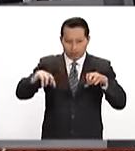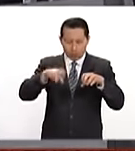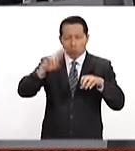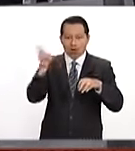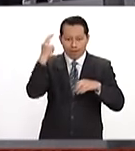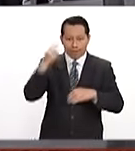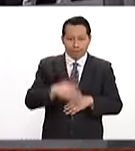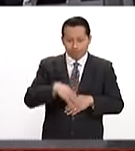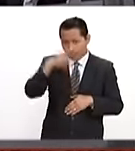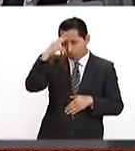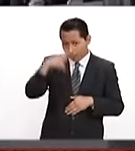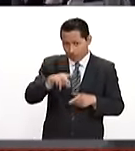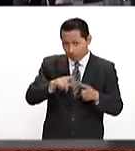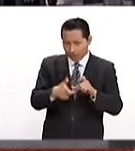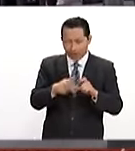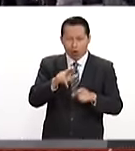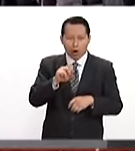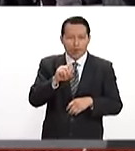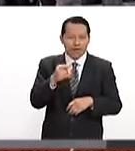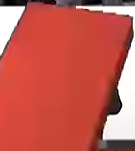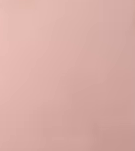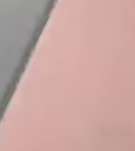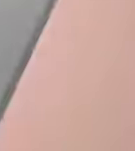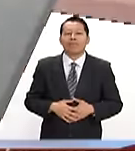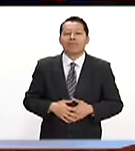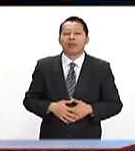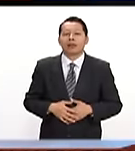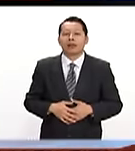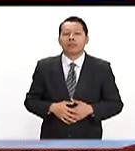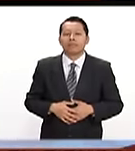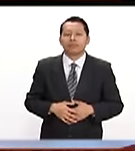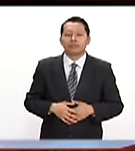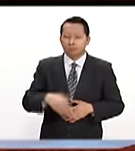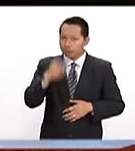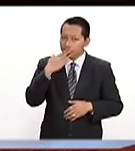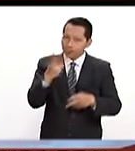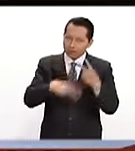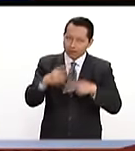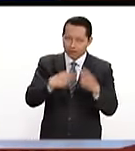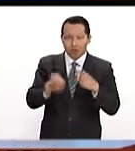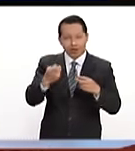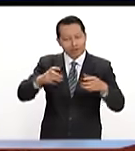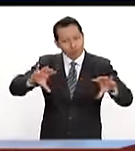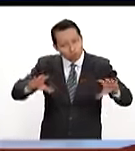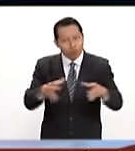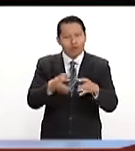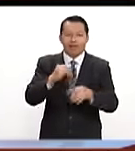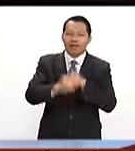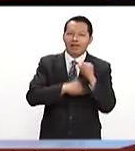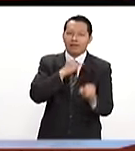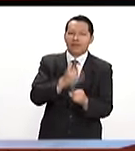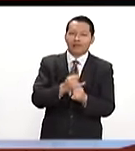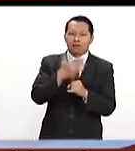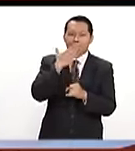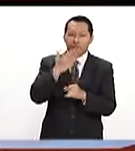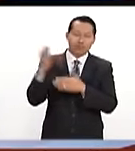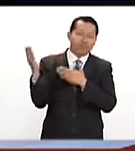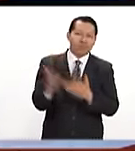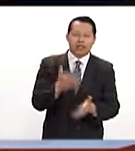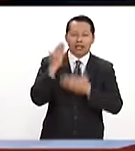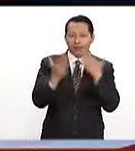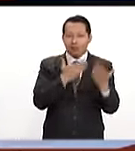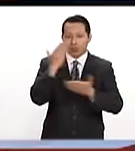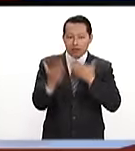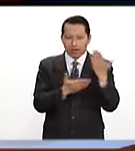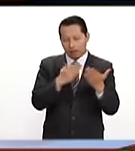UNAM. Para México al Día Rodrigo Muñoz. Pues bienvenidos a toda esta comunidad internacional que viene a estudiar